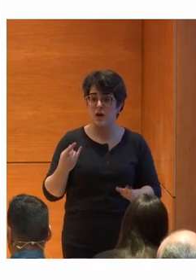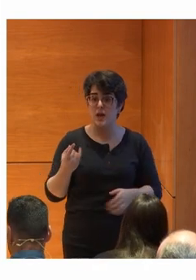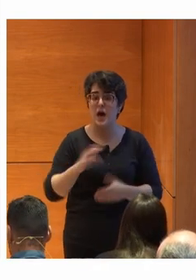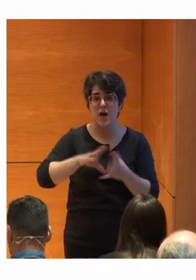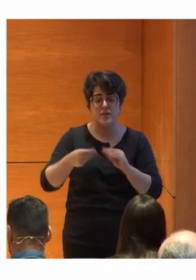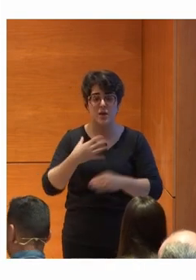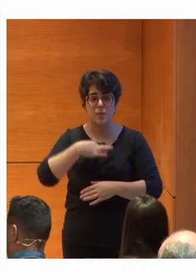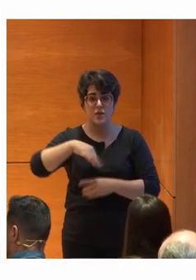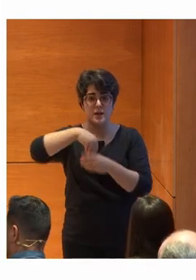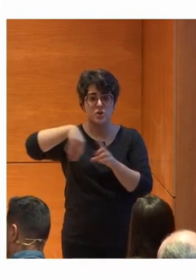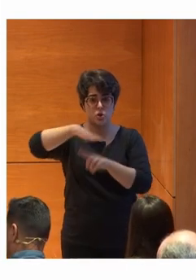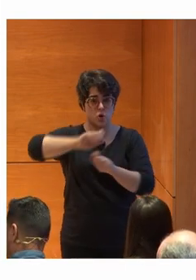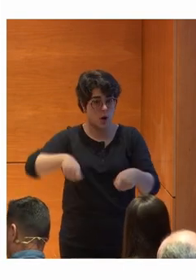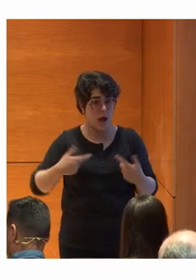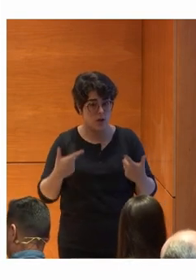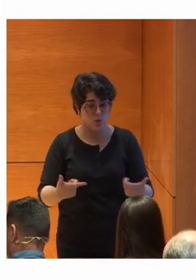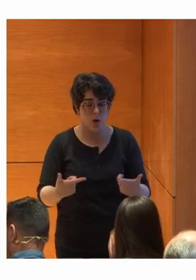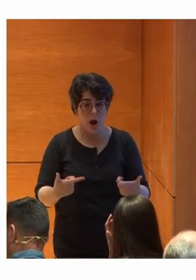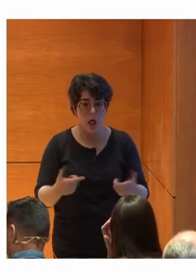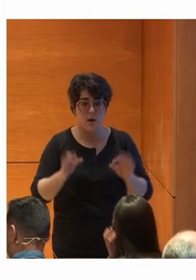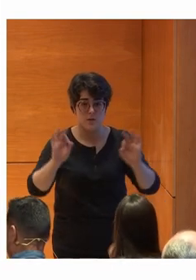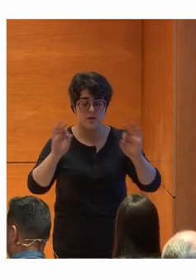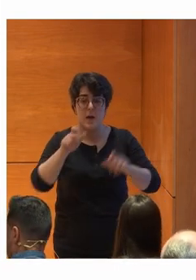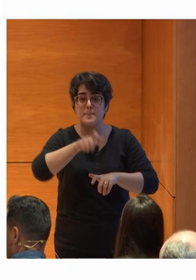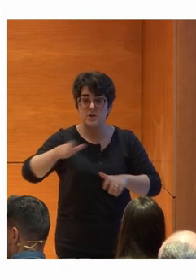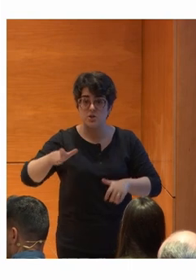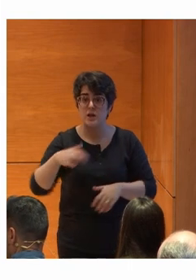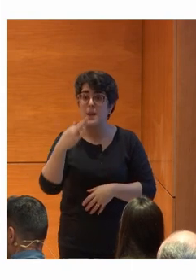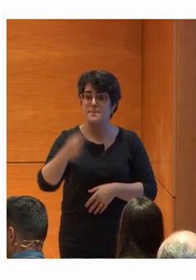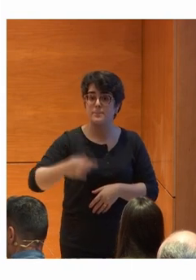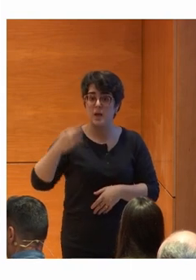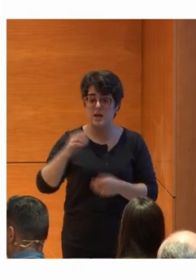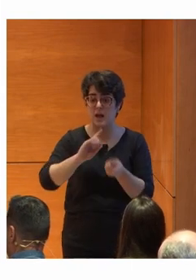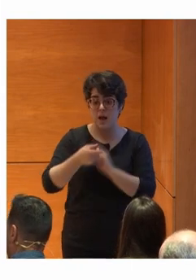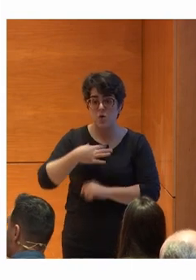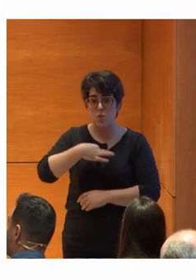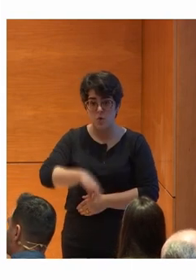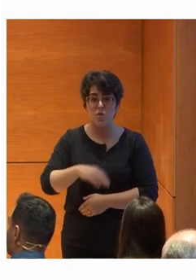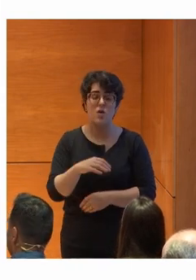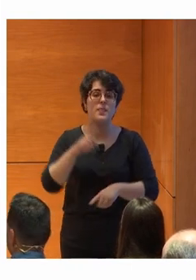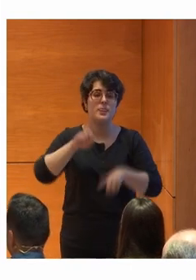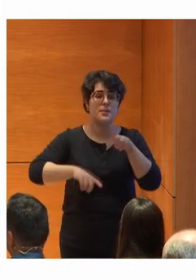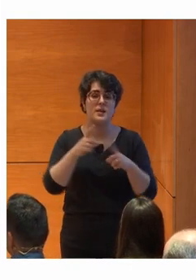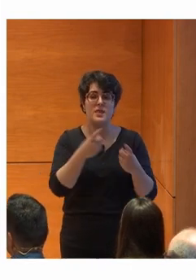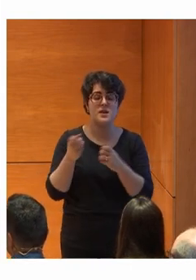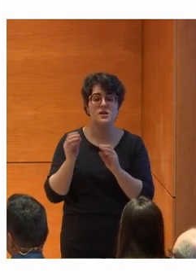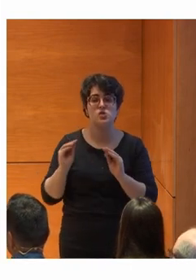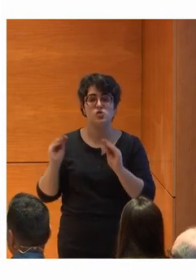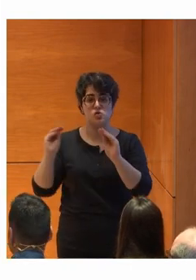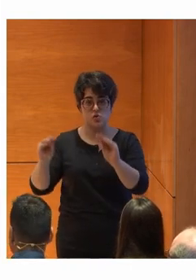adaptarse a los entornos naturales De la persona Y que puedan ser modificados Arreglo a sus necesidades